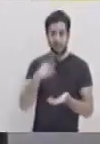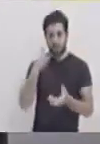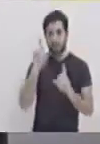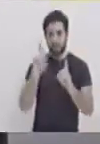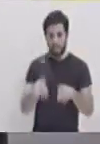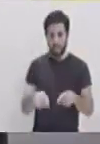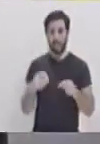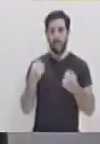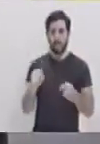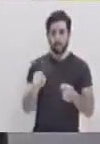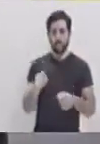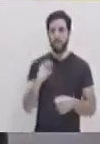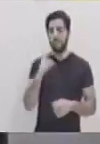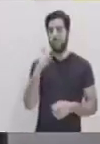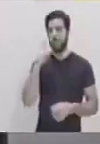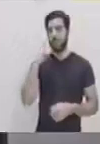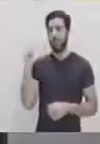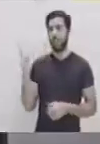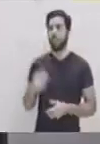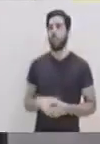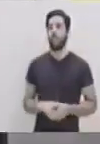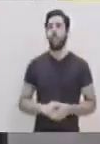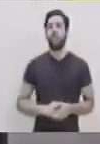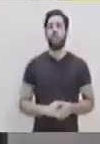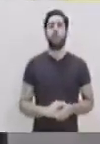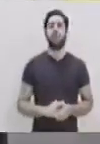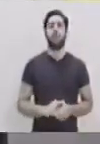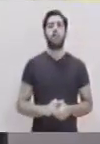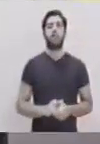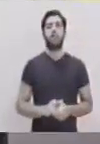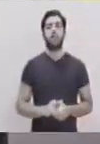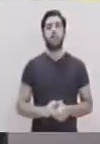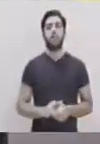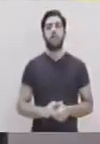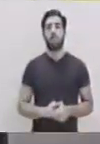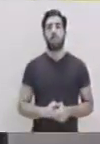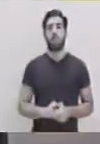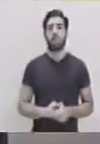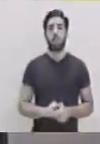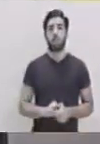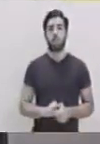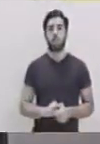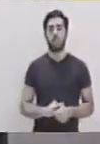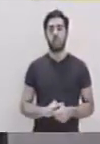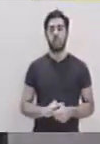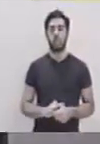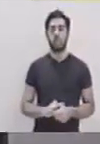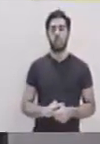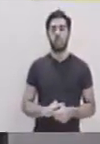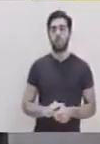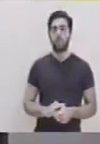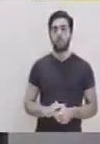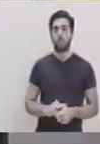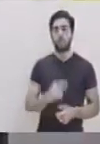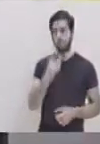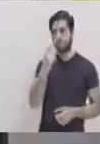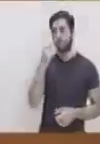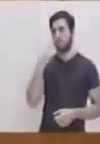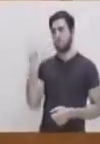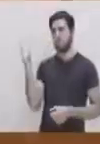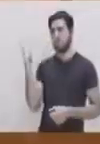centro. Como tenemos medida 14, la medida que el centro mide 7. Por lo tanto voy a medir con mi